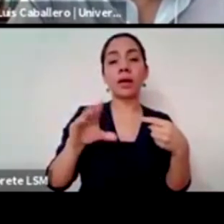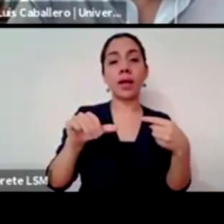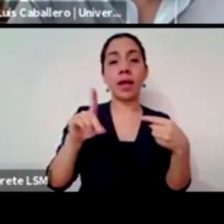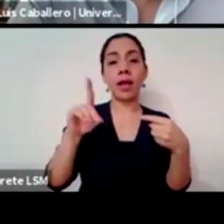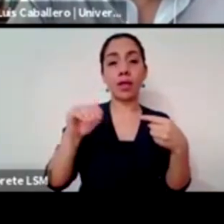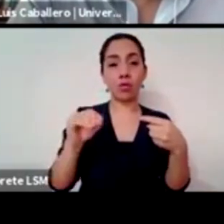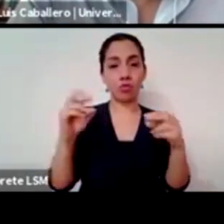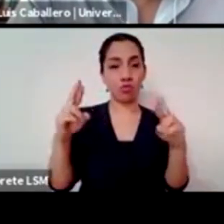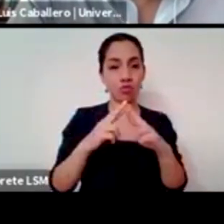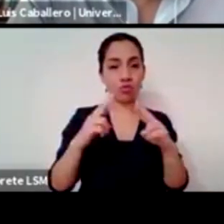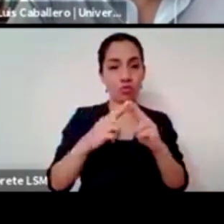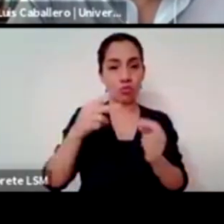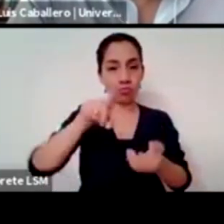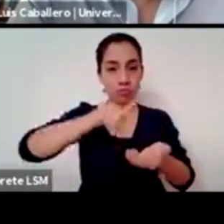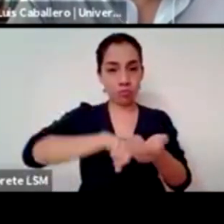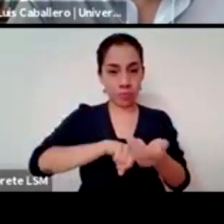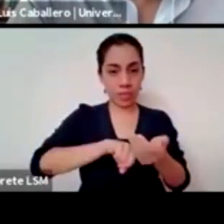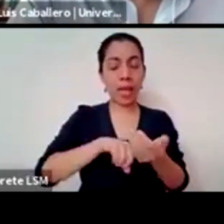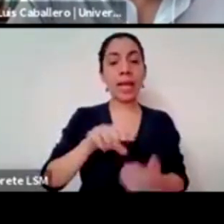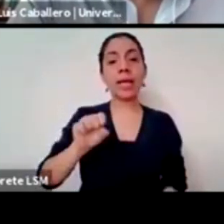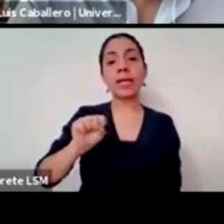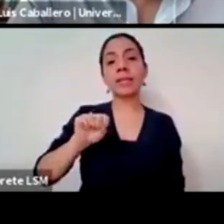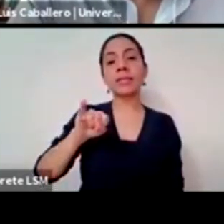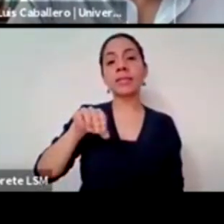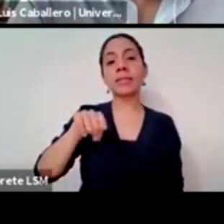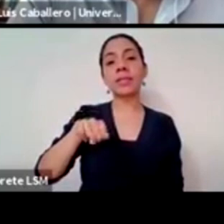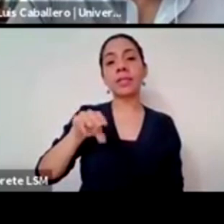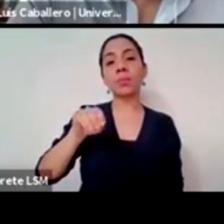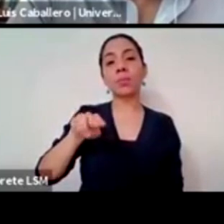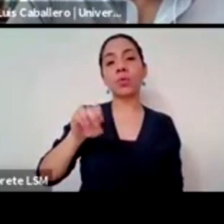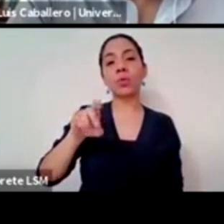bueno desde Simón de Beauvoir sabemos que